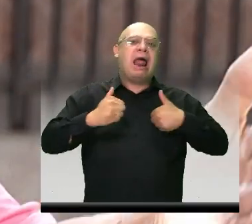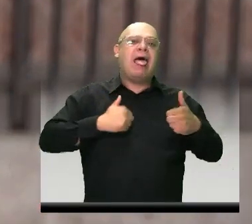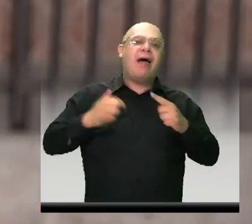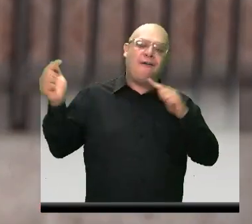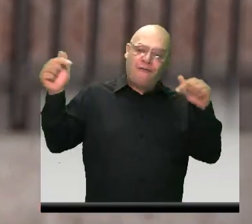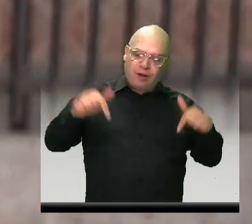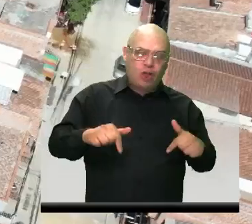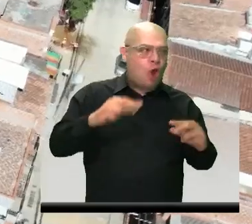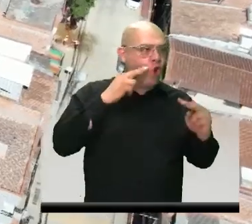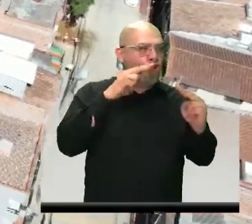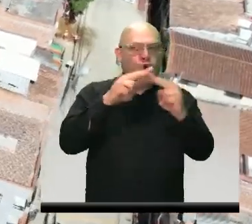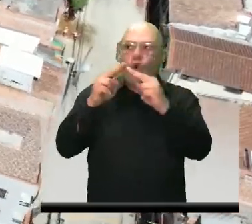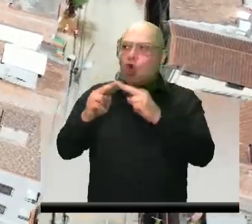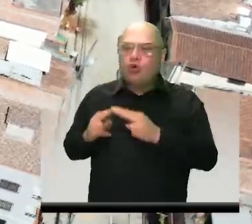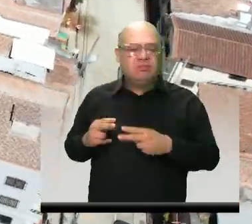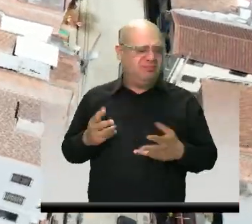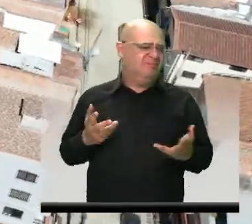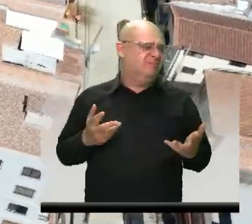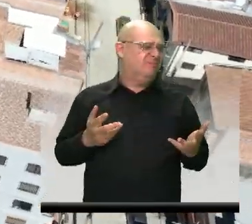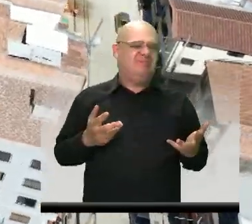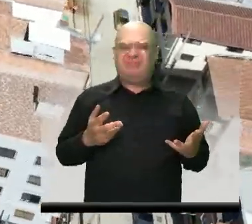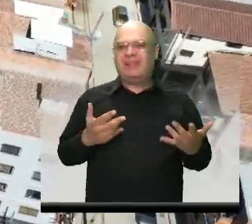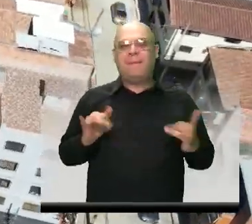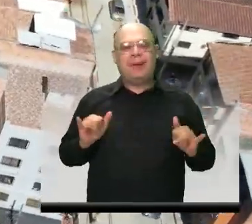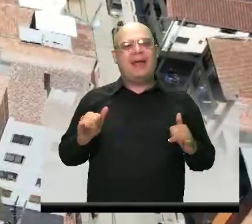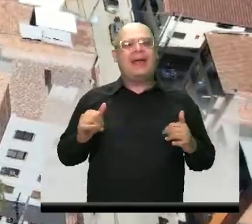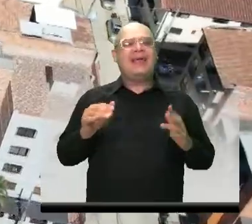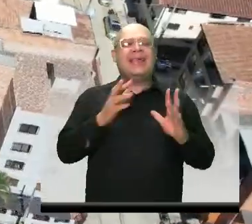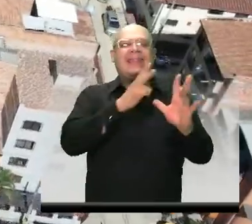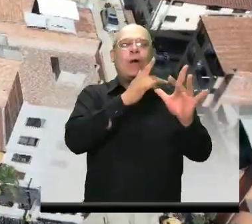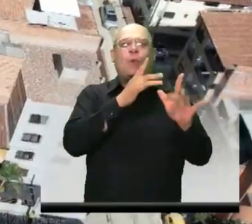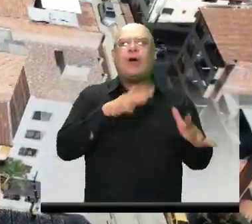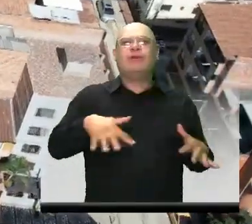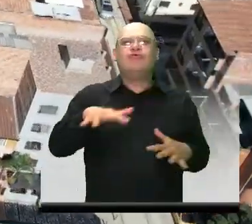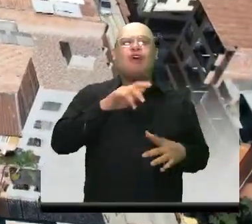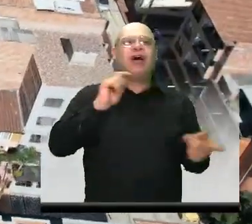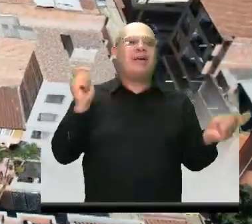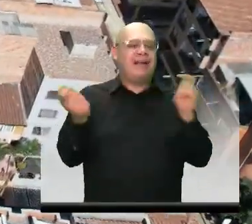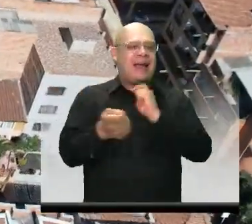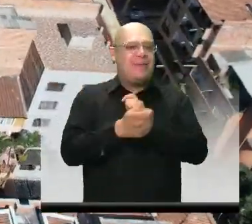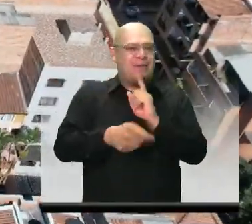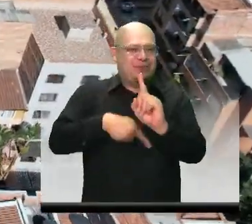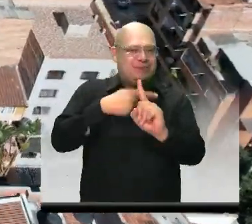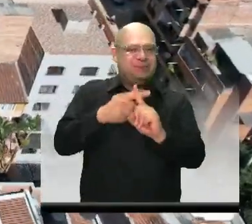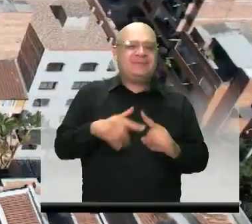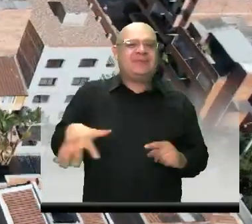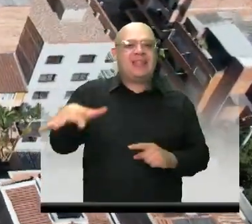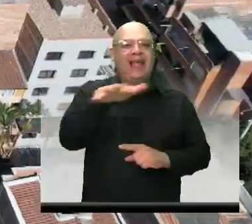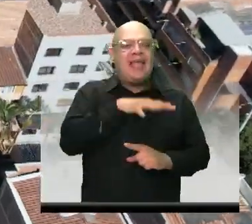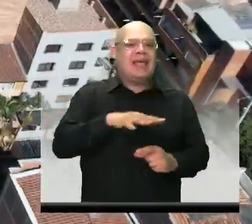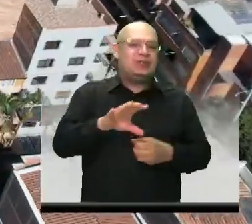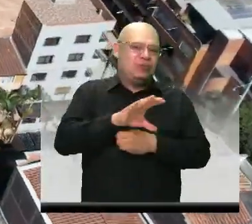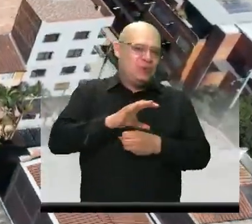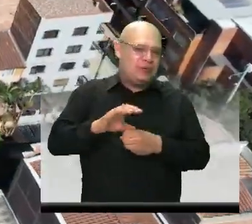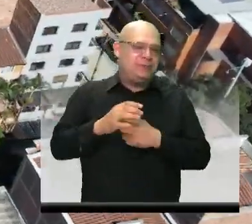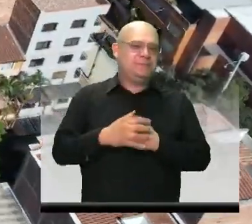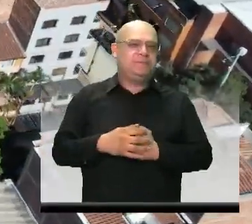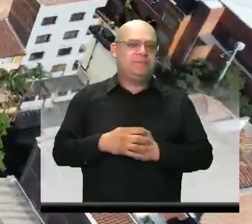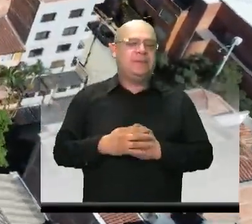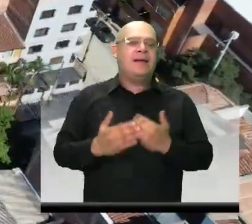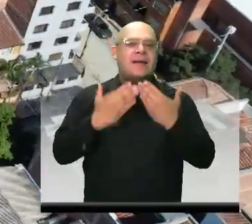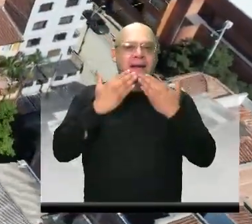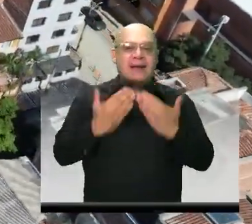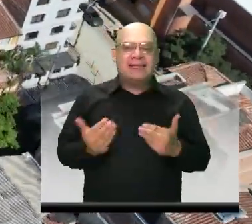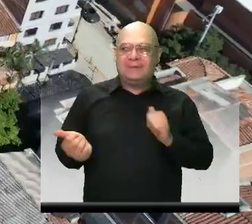Itagüí. Tengo que llevarlos. Este Itagüí que cambio para lo bueno, Itagüí es una ciudad gracias a este equipo.